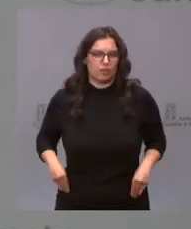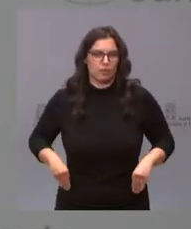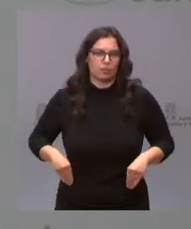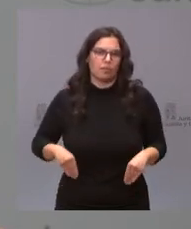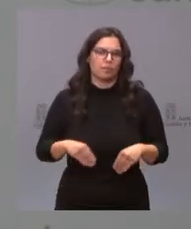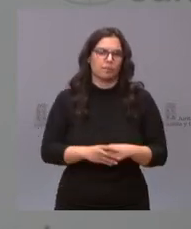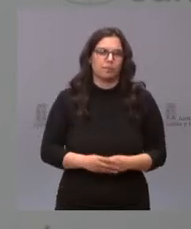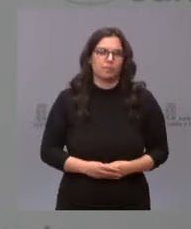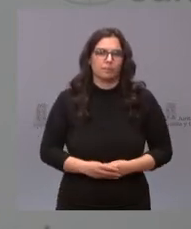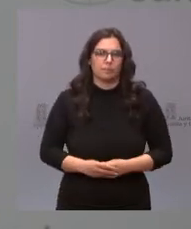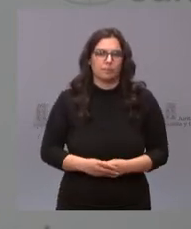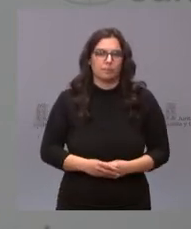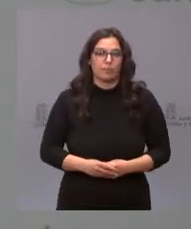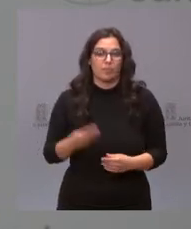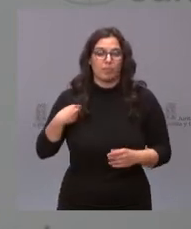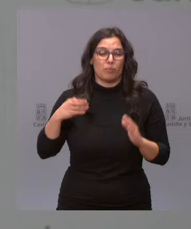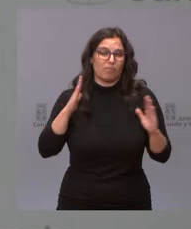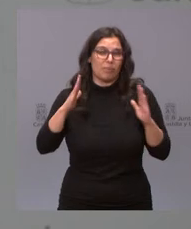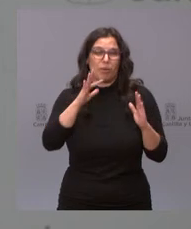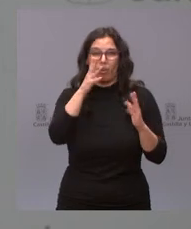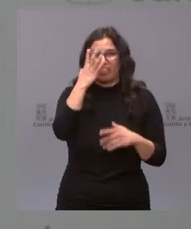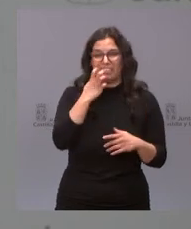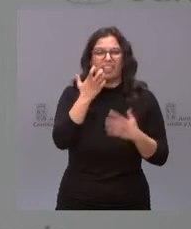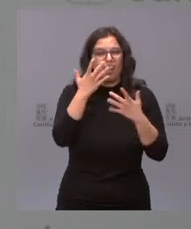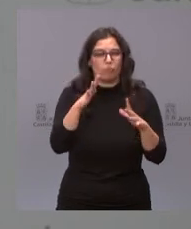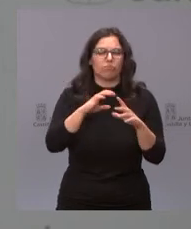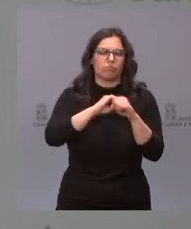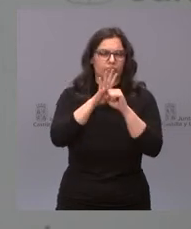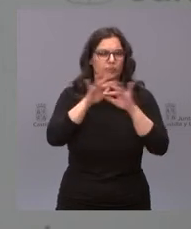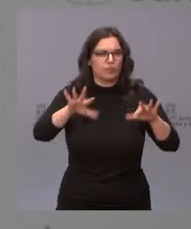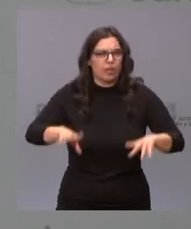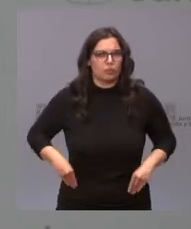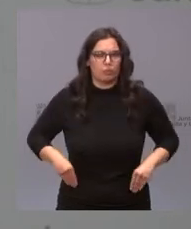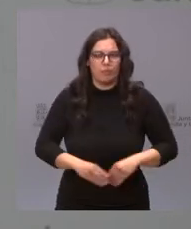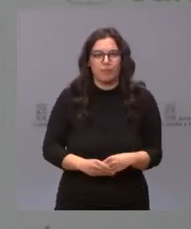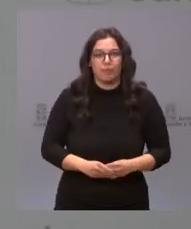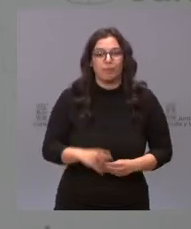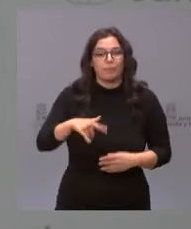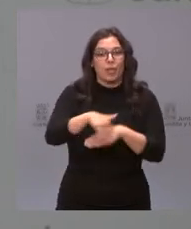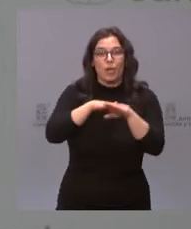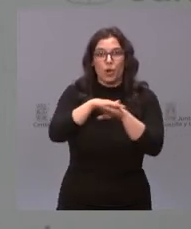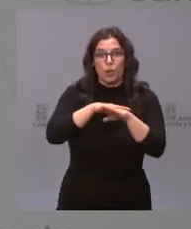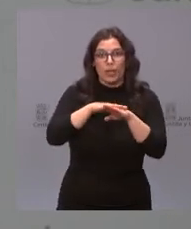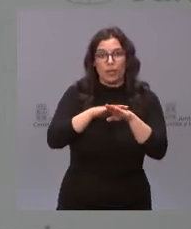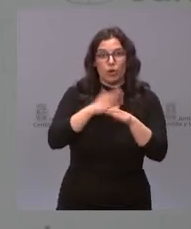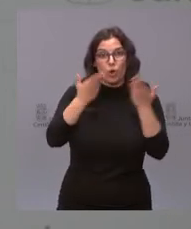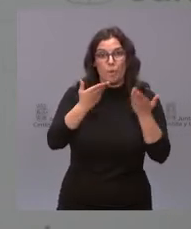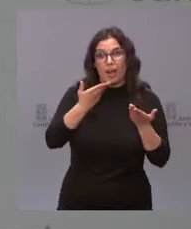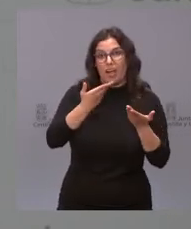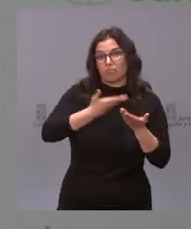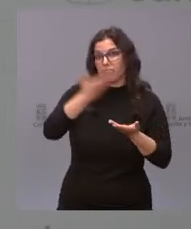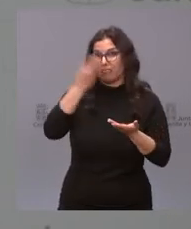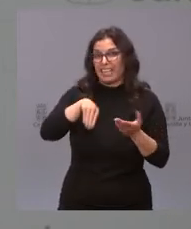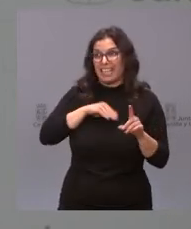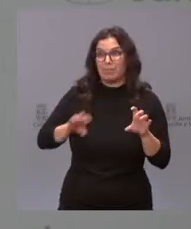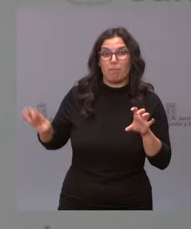periodo triste de pandemia. Es uno de los gobiernos más transparentes de España, en los que